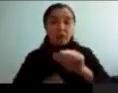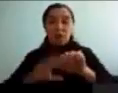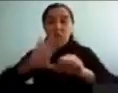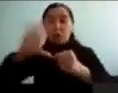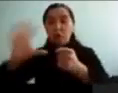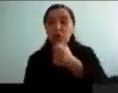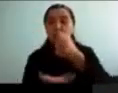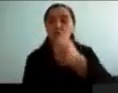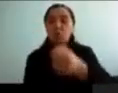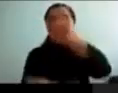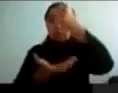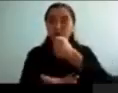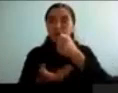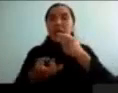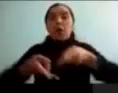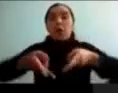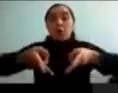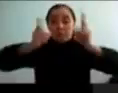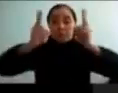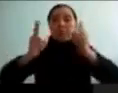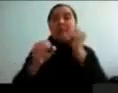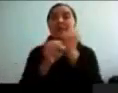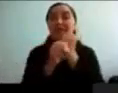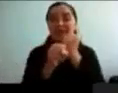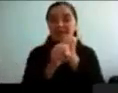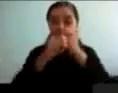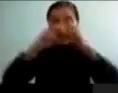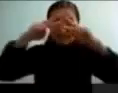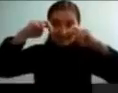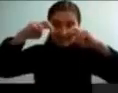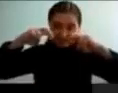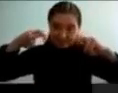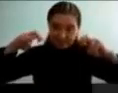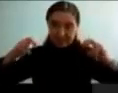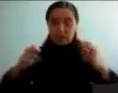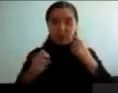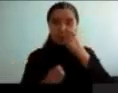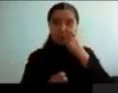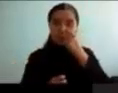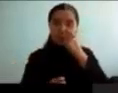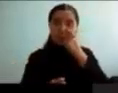podamos hacer nuestra investigación en situaciones normales, por supuesto. Gracias.